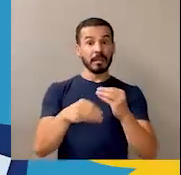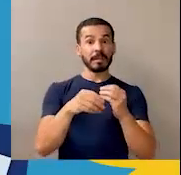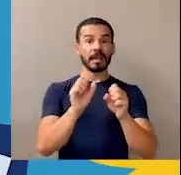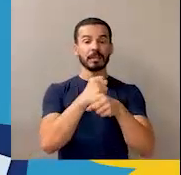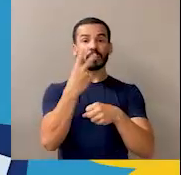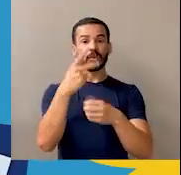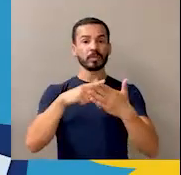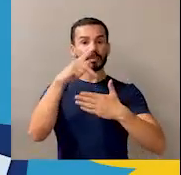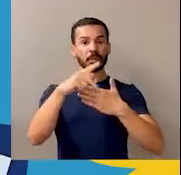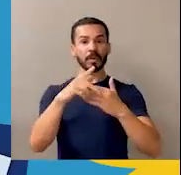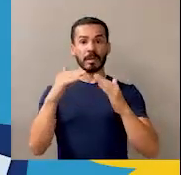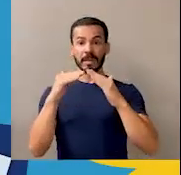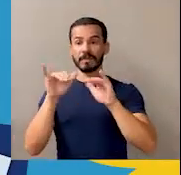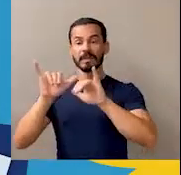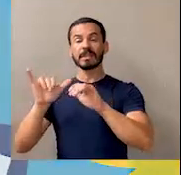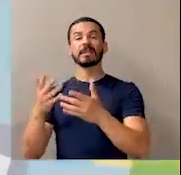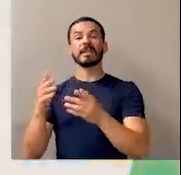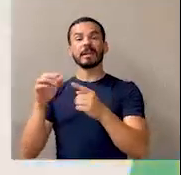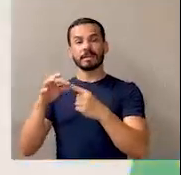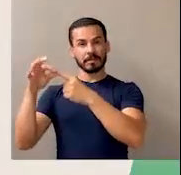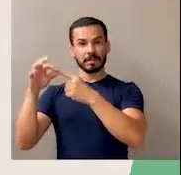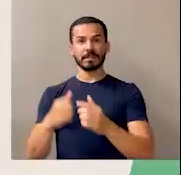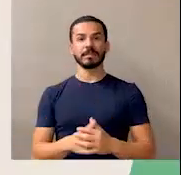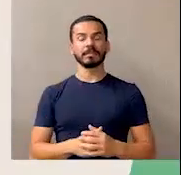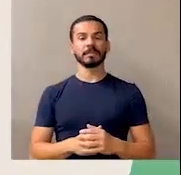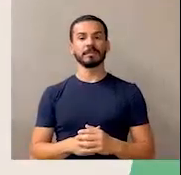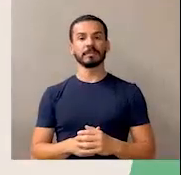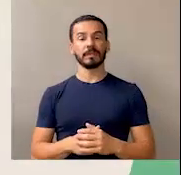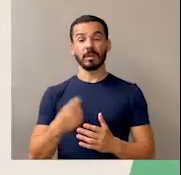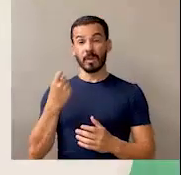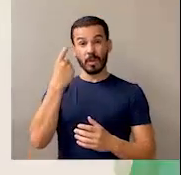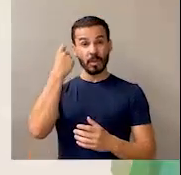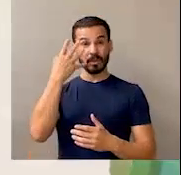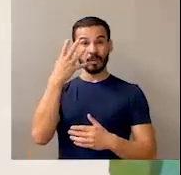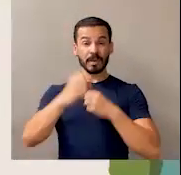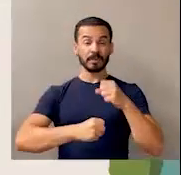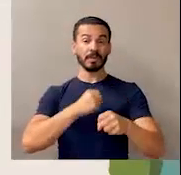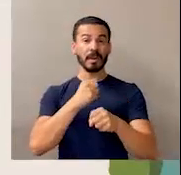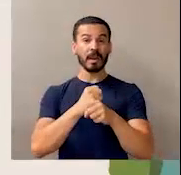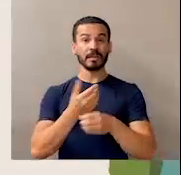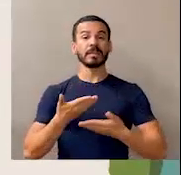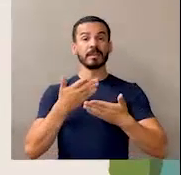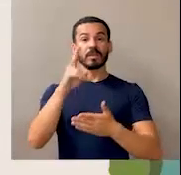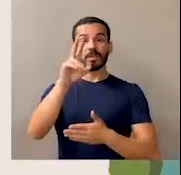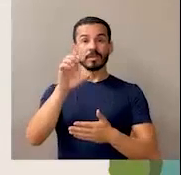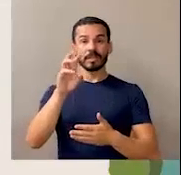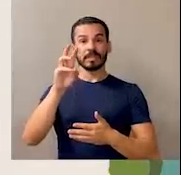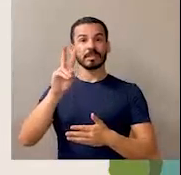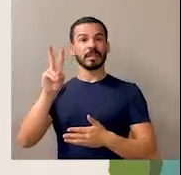creación de dos programas residenciales especializados. En los últimos cuatro años, se entregaron